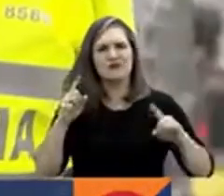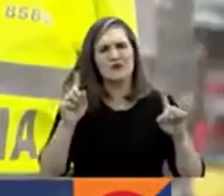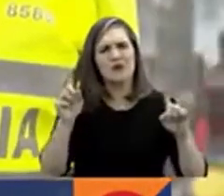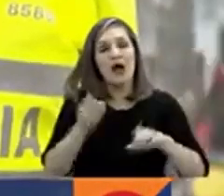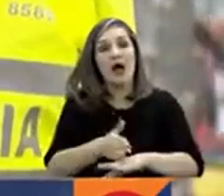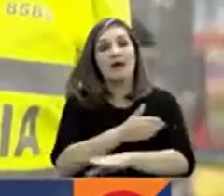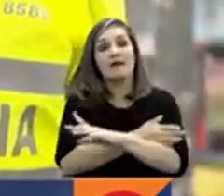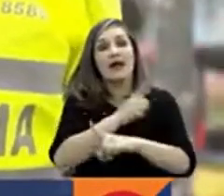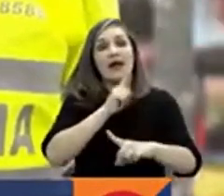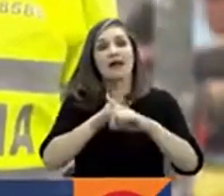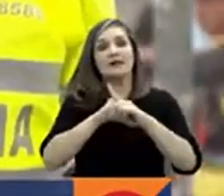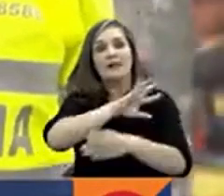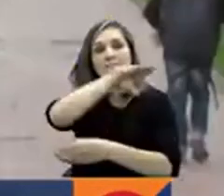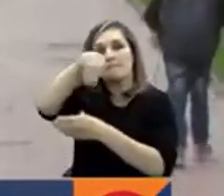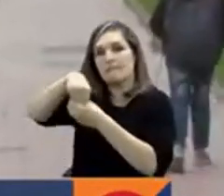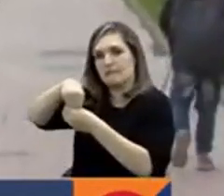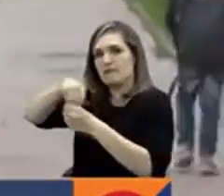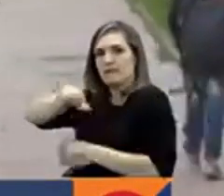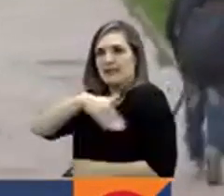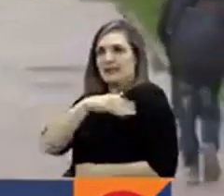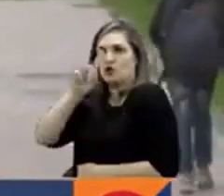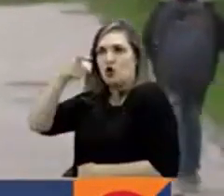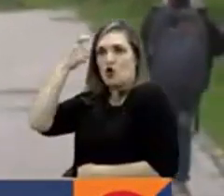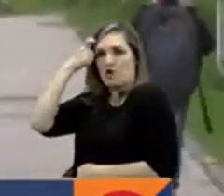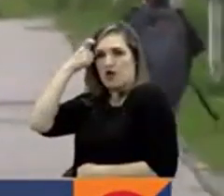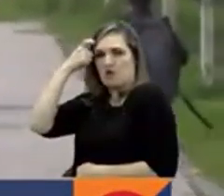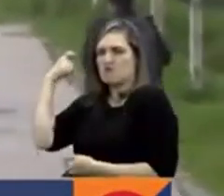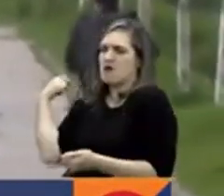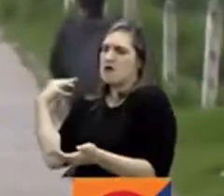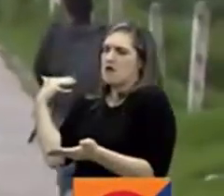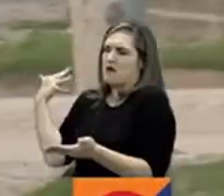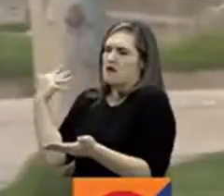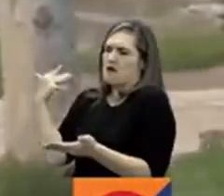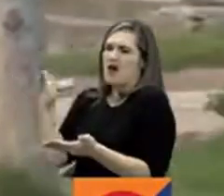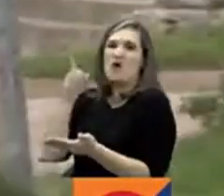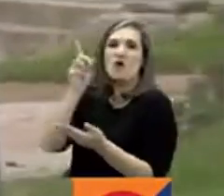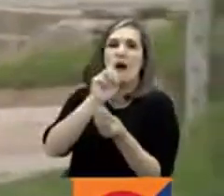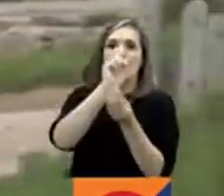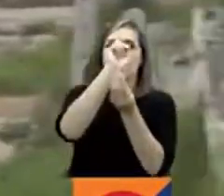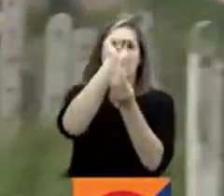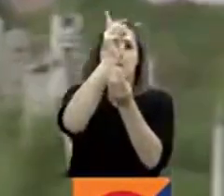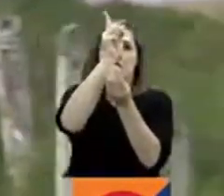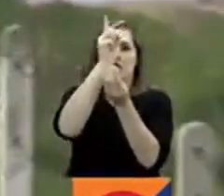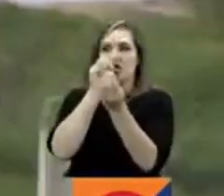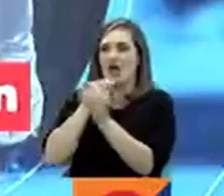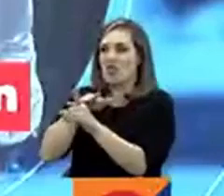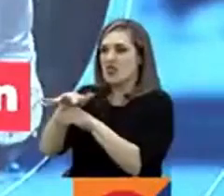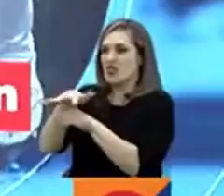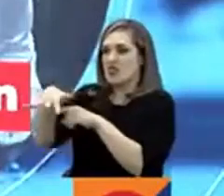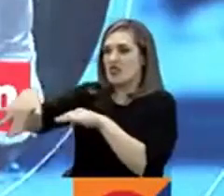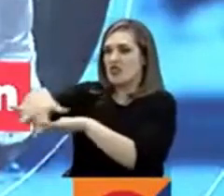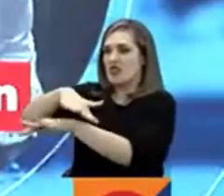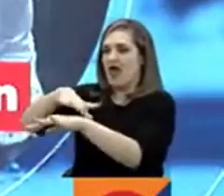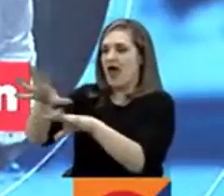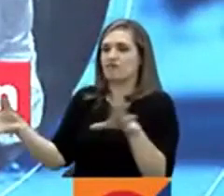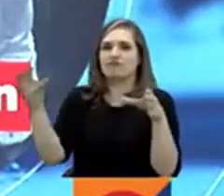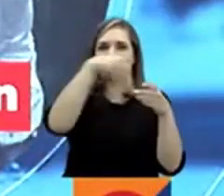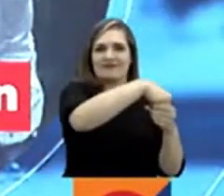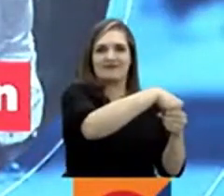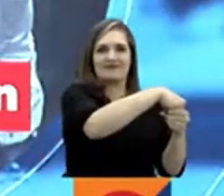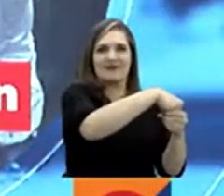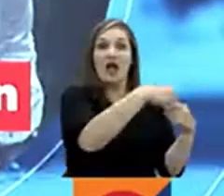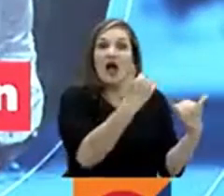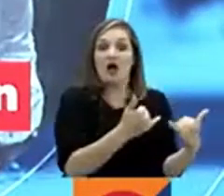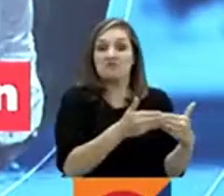al entonces Ministerio de Gobierno, de donde salió después de un tiempo por la fuerte influencia política a la que se veía expuesta. Allá en un cuerpo